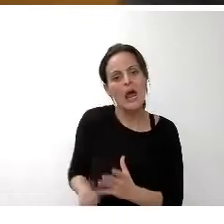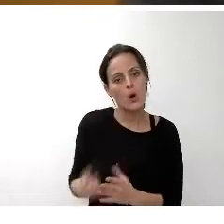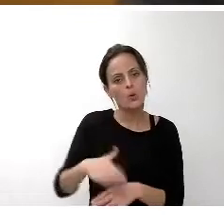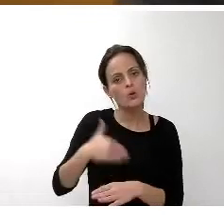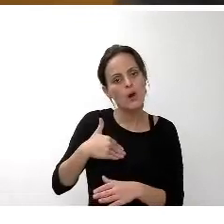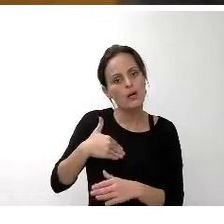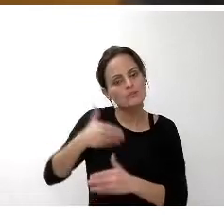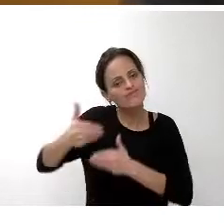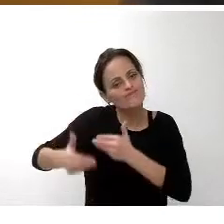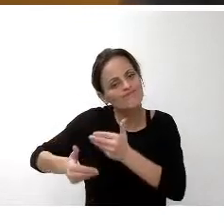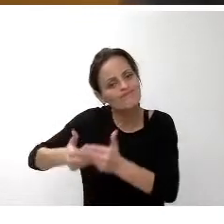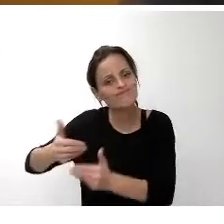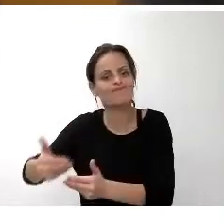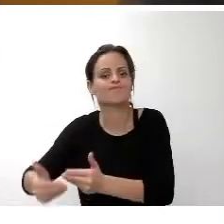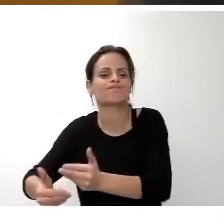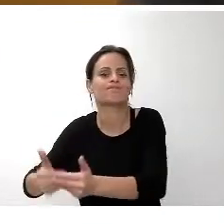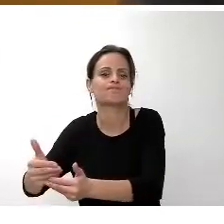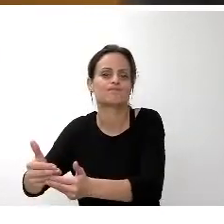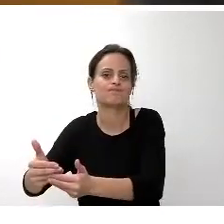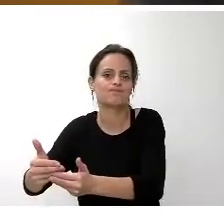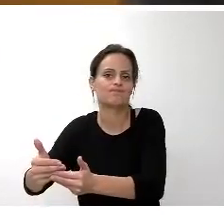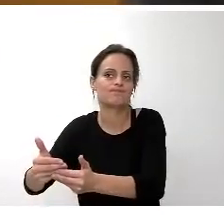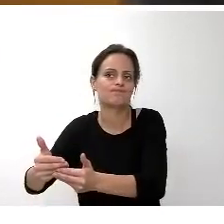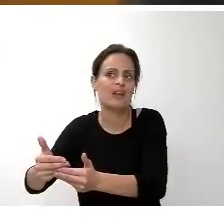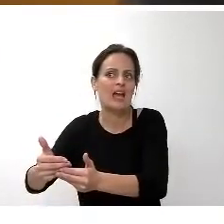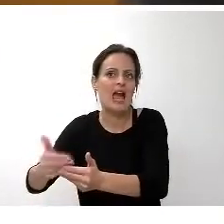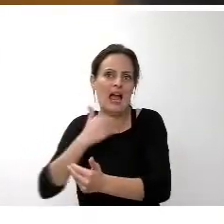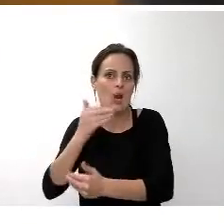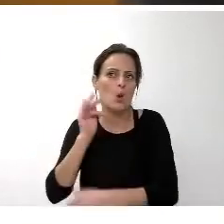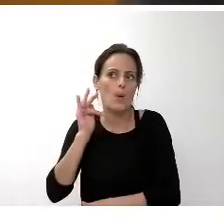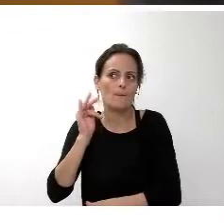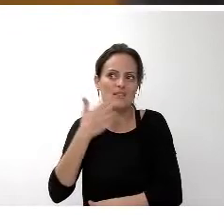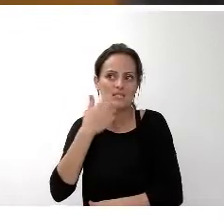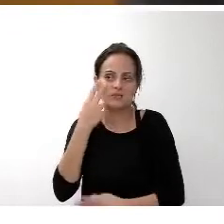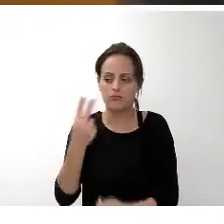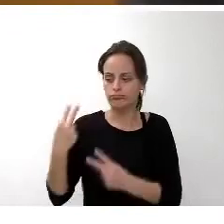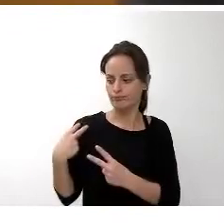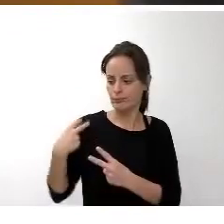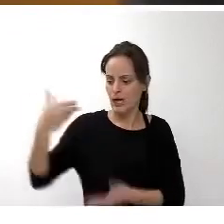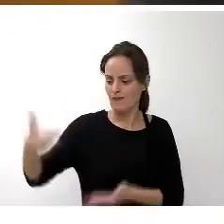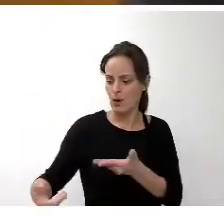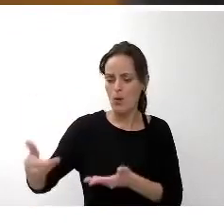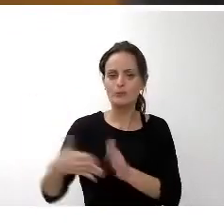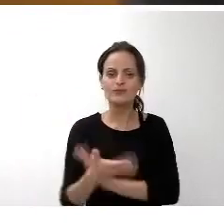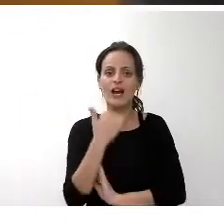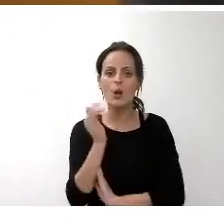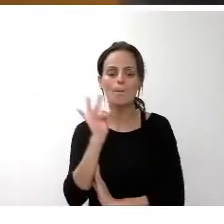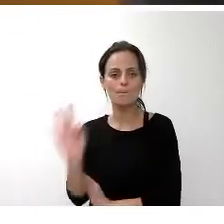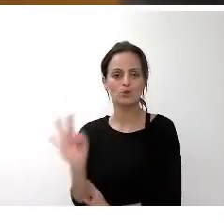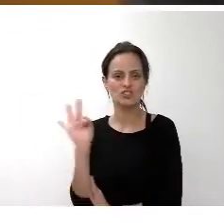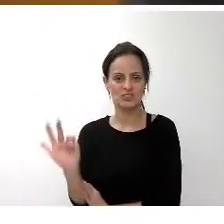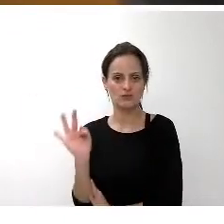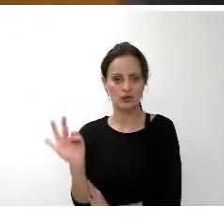donde esta corporación tiene un ratio especialmente favorable, sobre todo si nos comparamos con entes asimilados, llámese